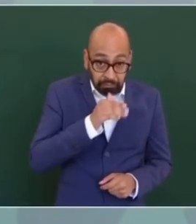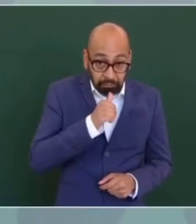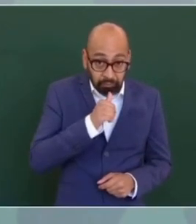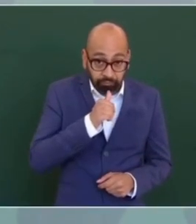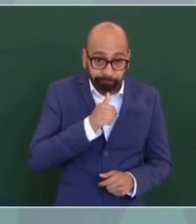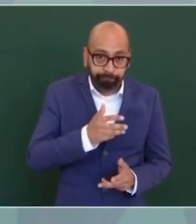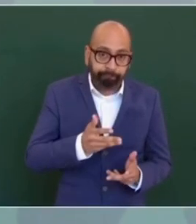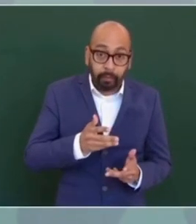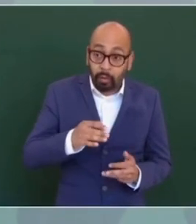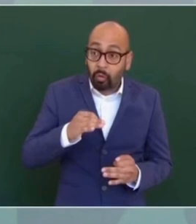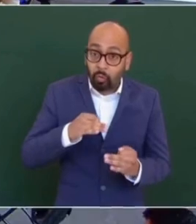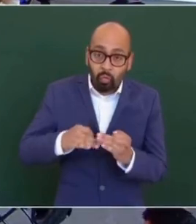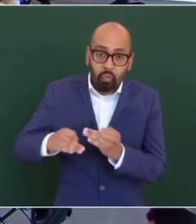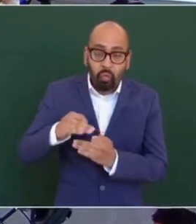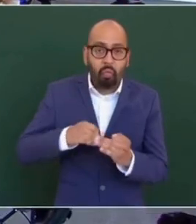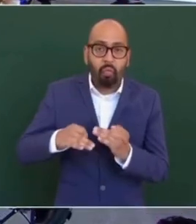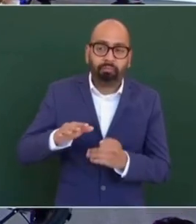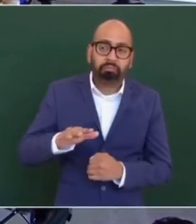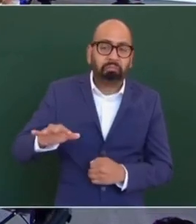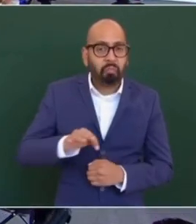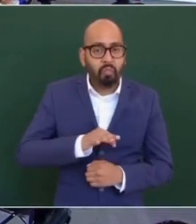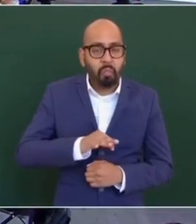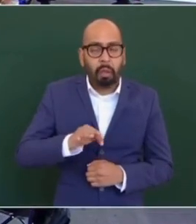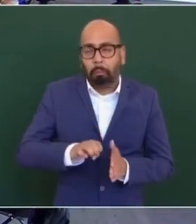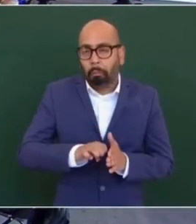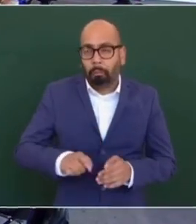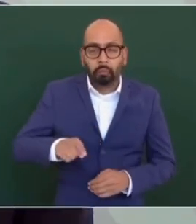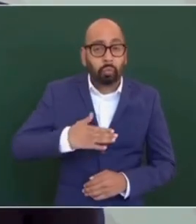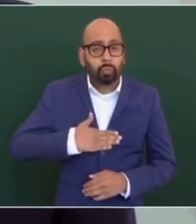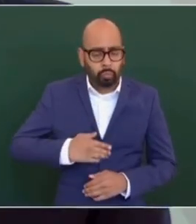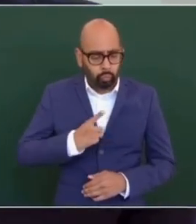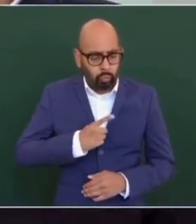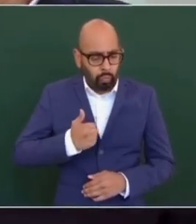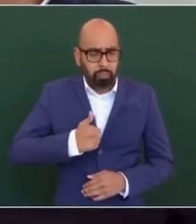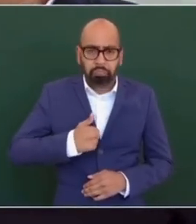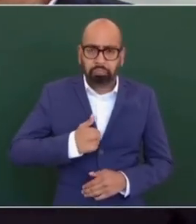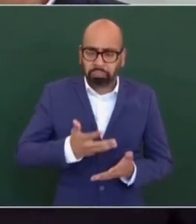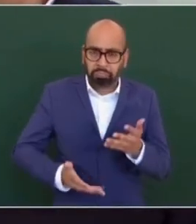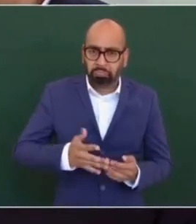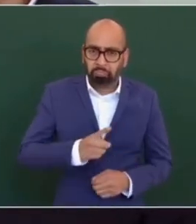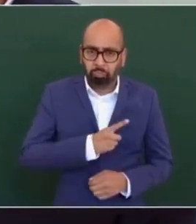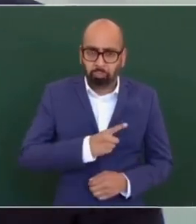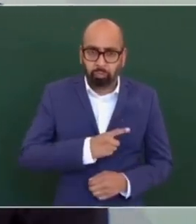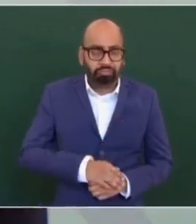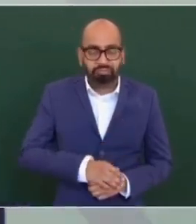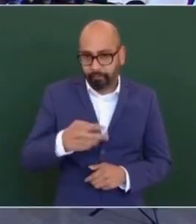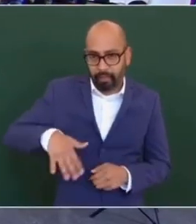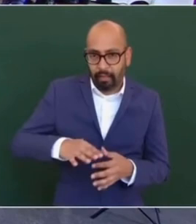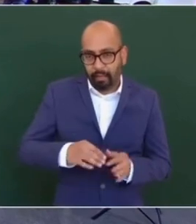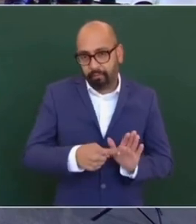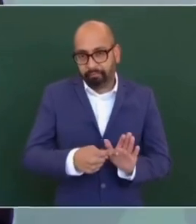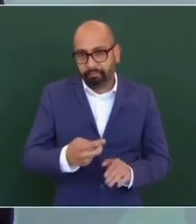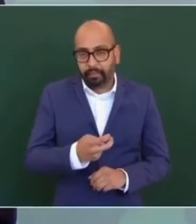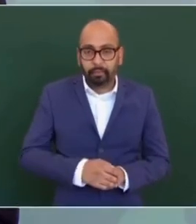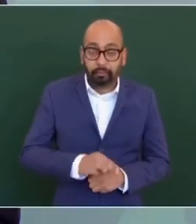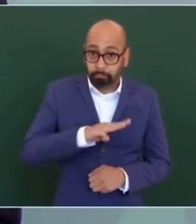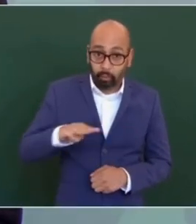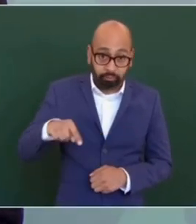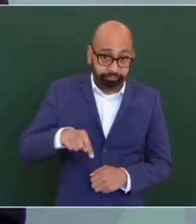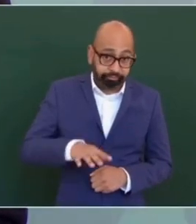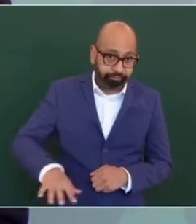y todos pueden hacer justicia por sus propias manos, entonces eso es el caos. Michoacán va a tener